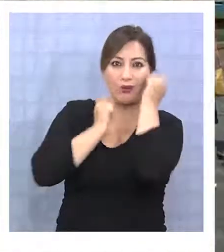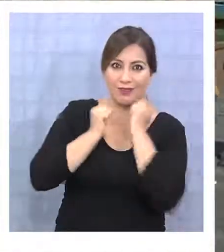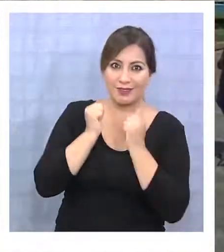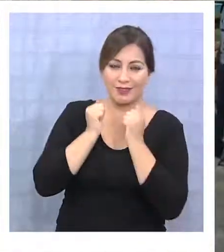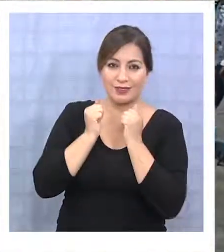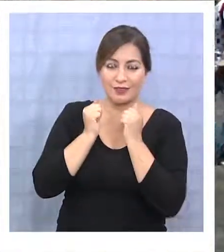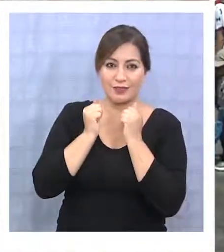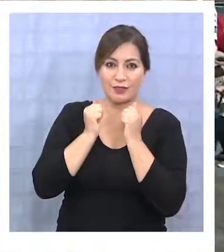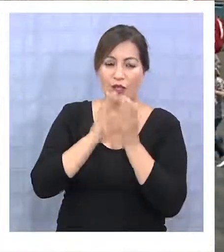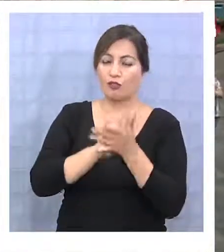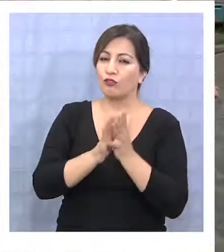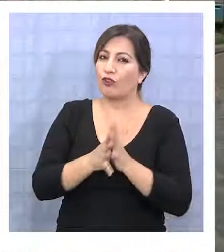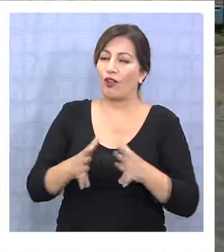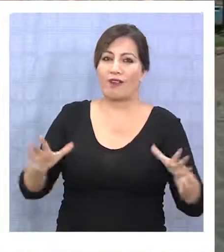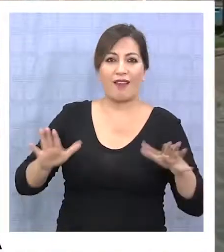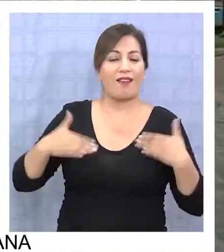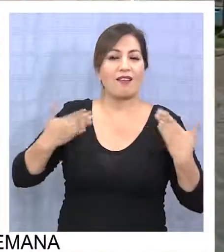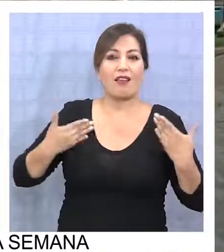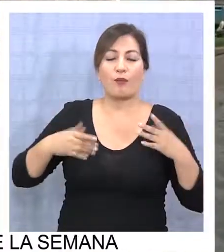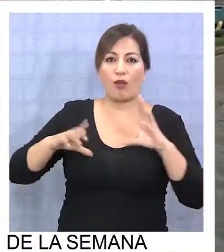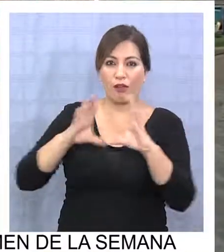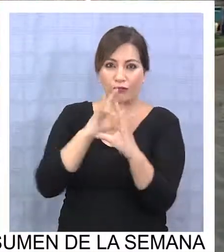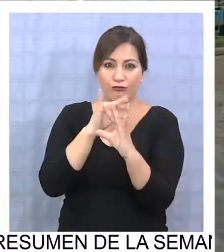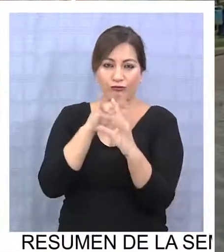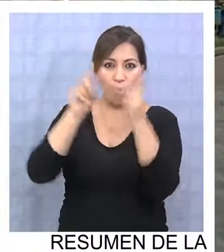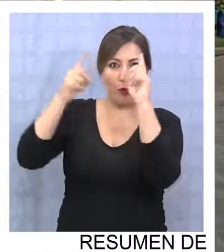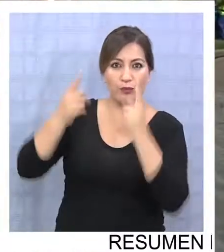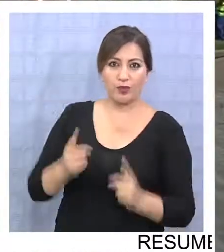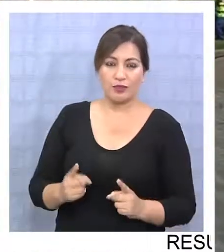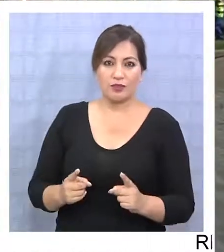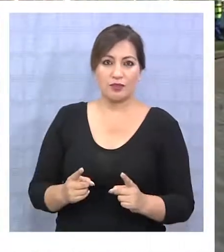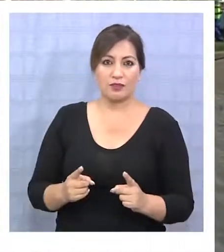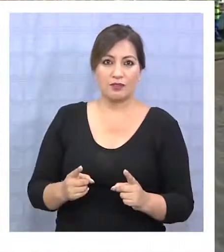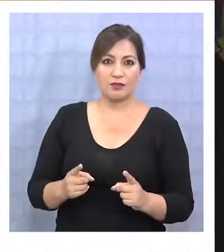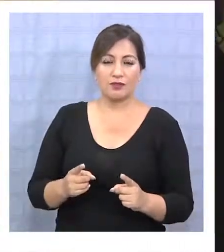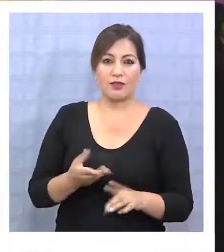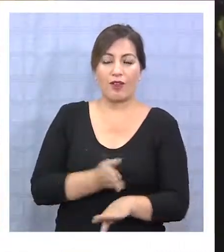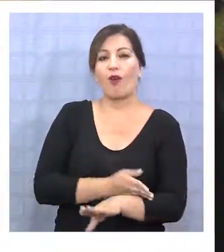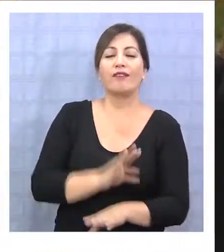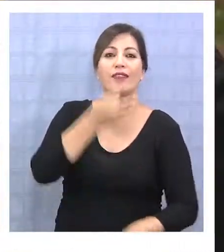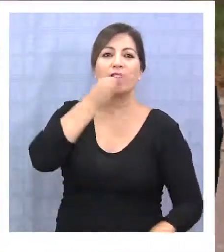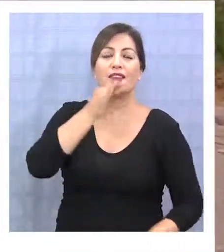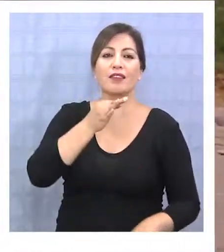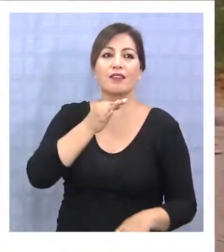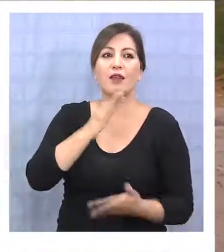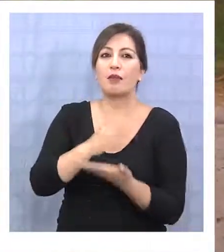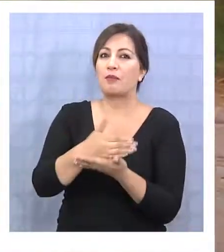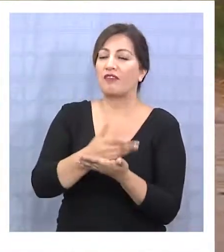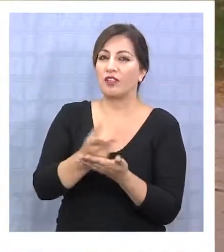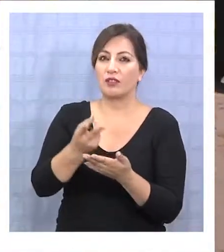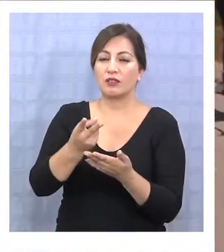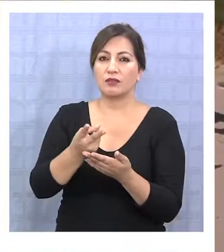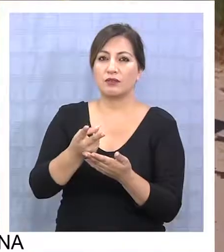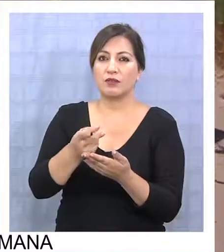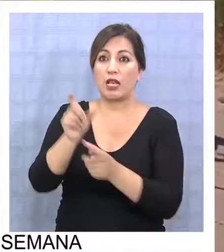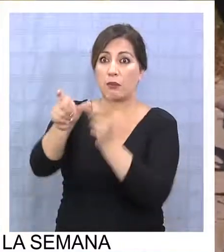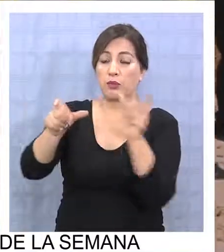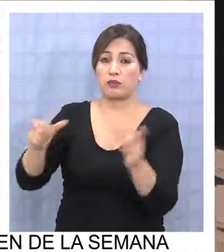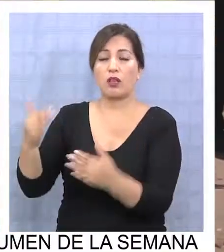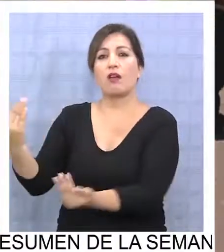con mucho cariño y con todas las ganas en cuanto a lo musical y como les decía, de las organizaciones que nos están